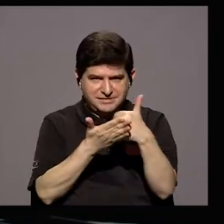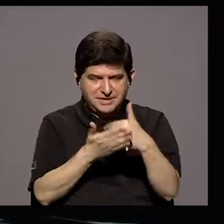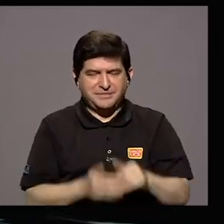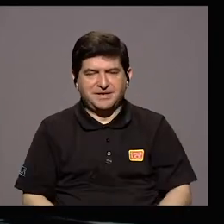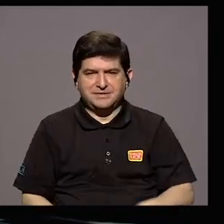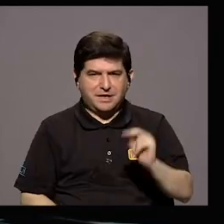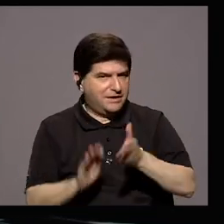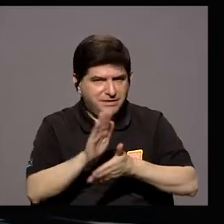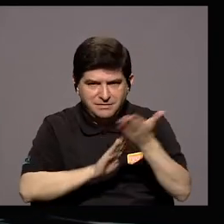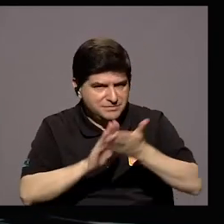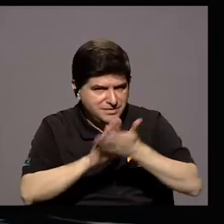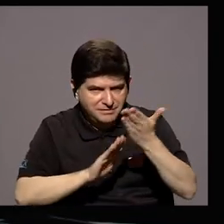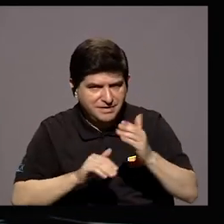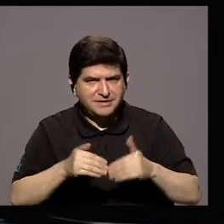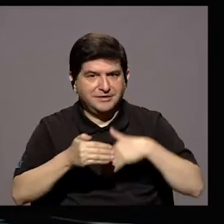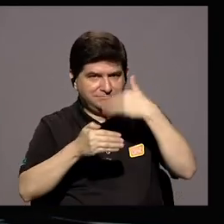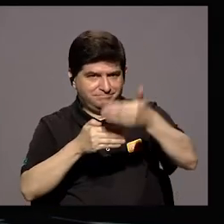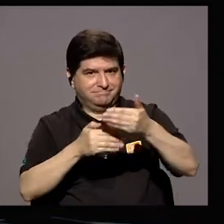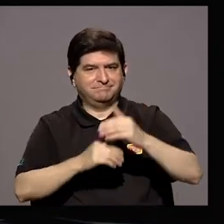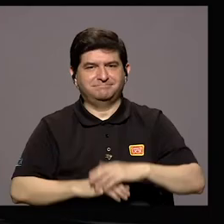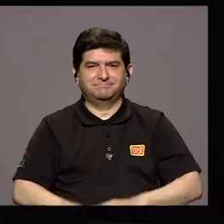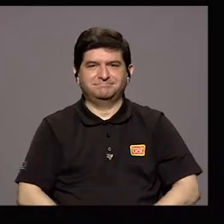Un Tercer Bloque No Se Nos Vayan A Ir